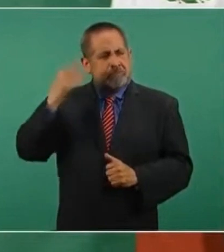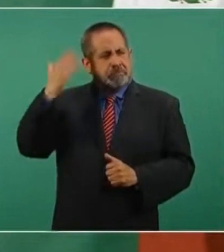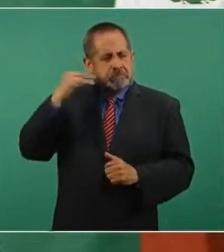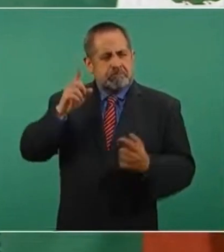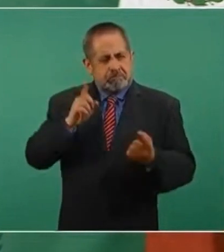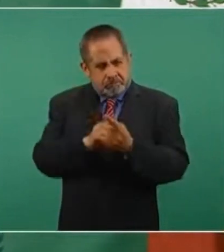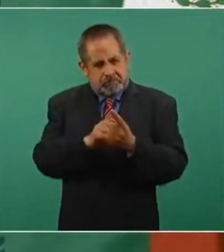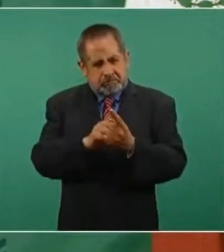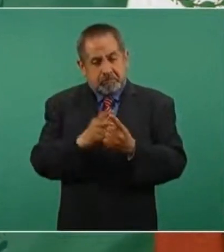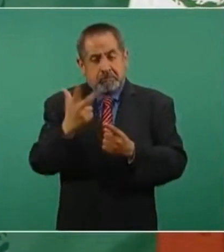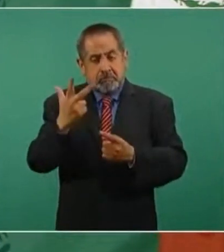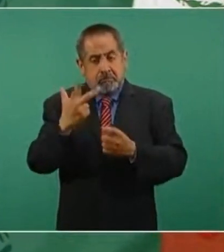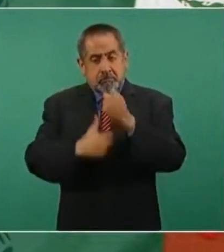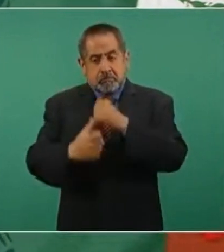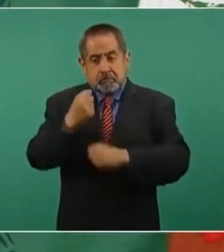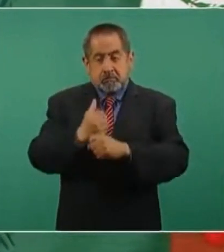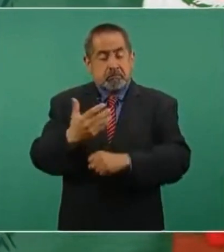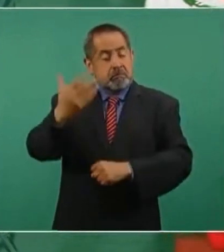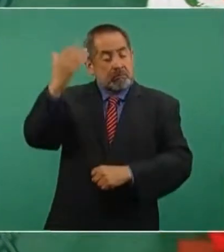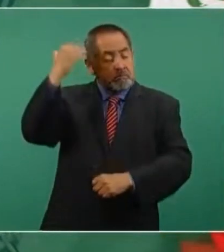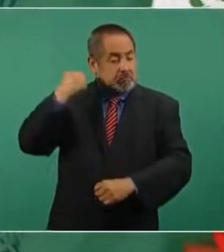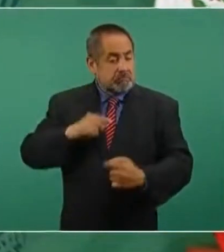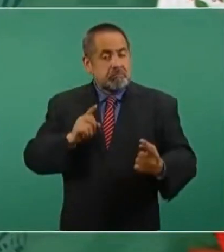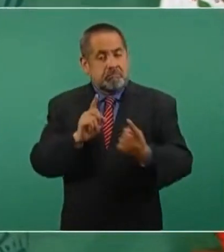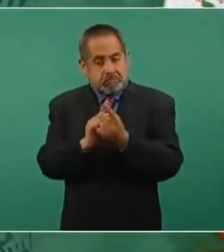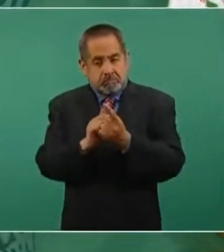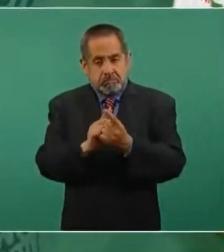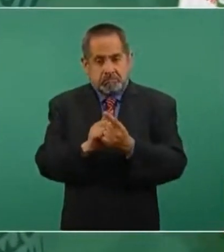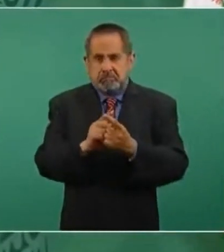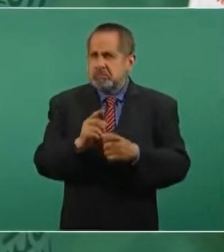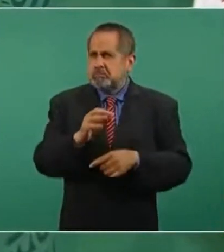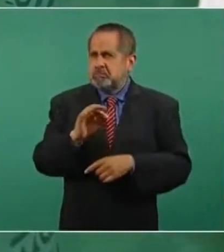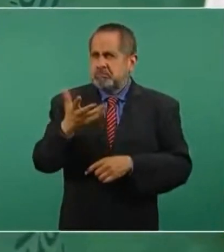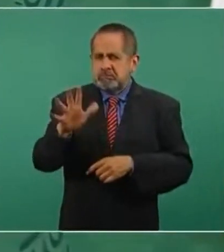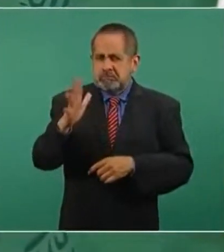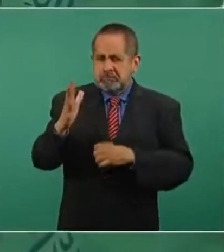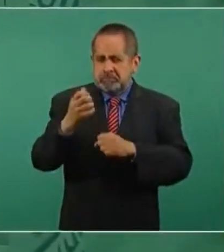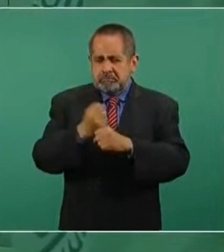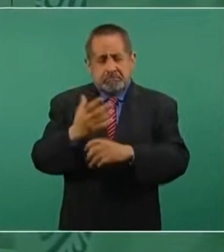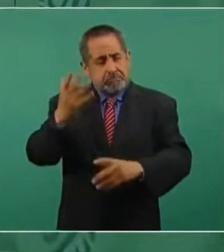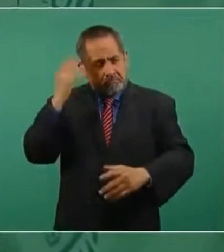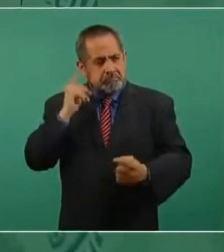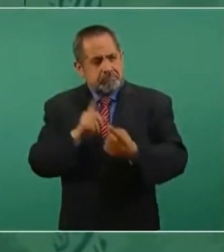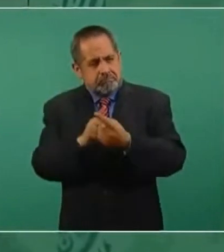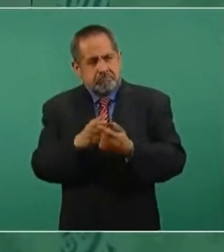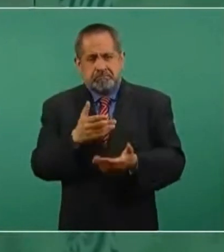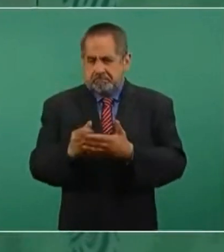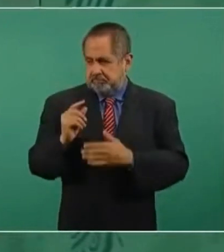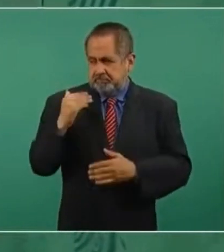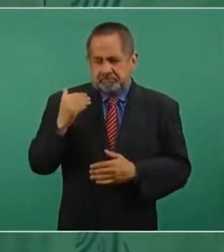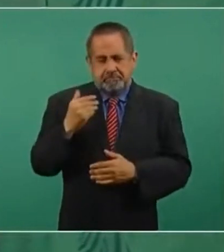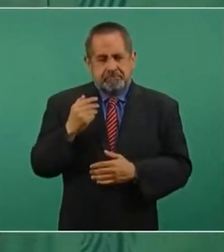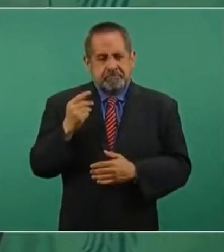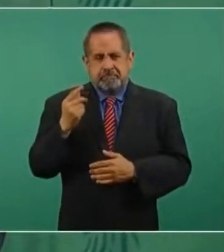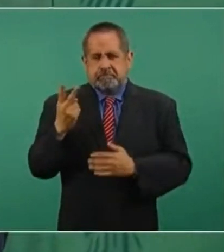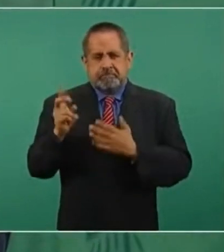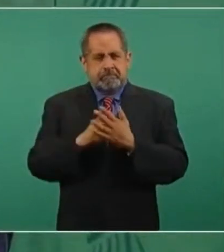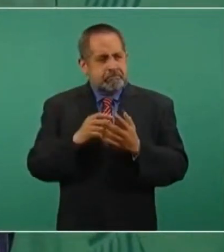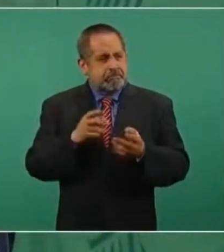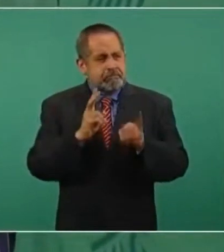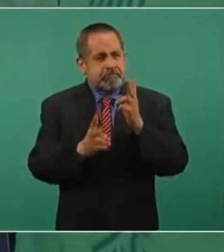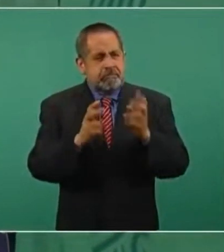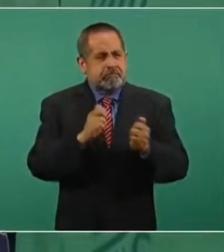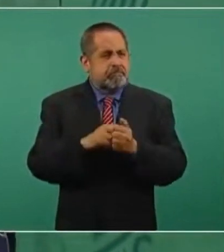ocho años antes, 10, pero hablé de